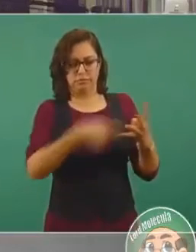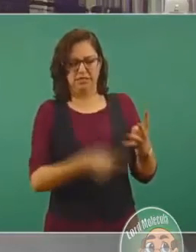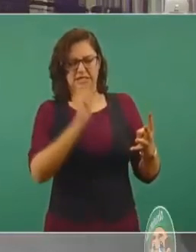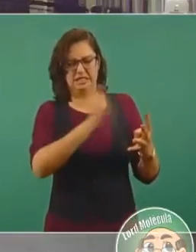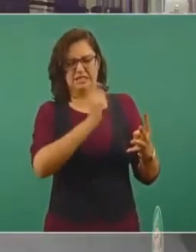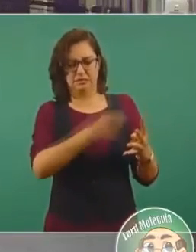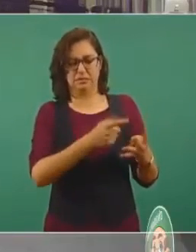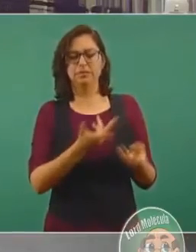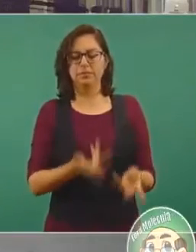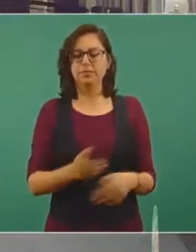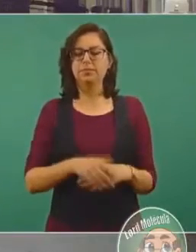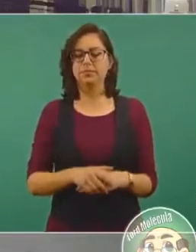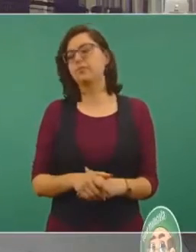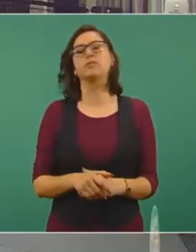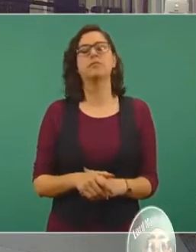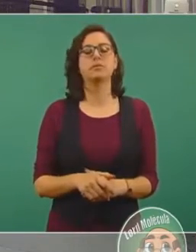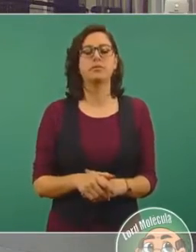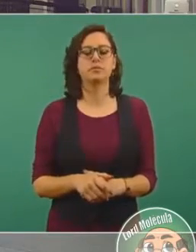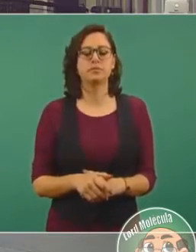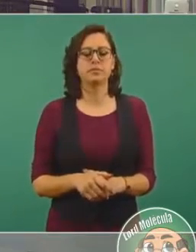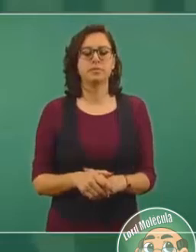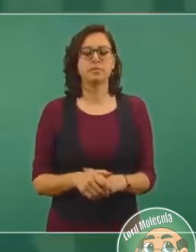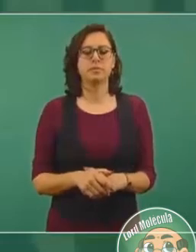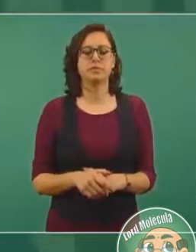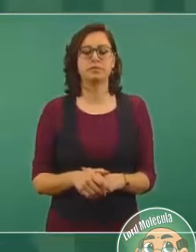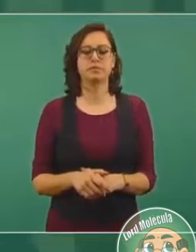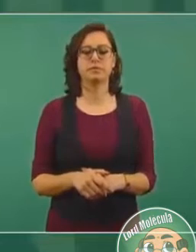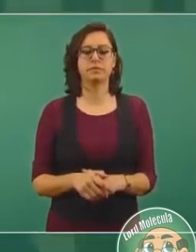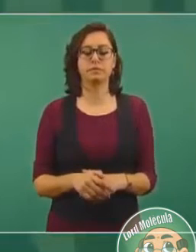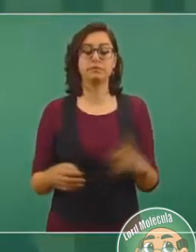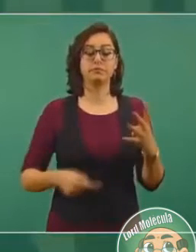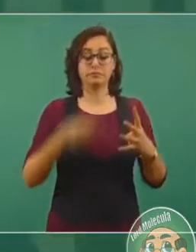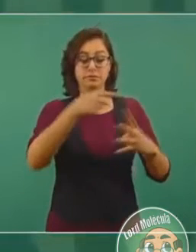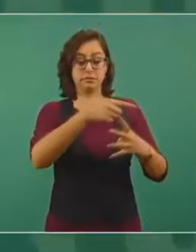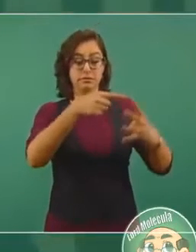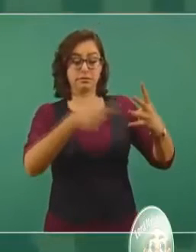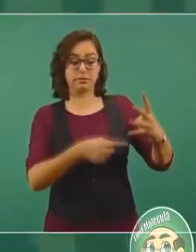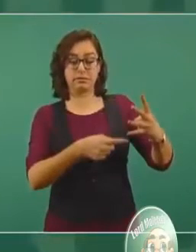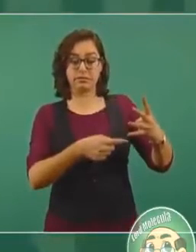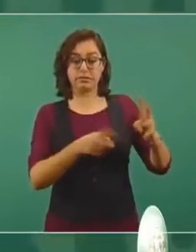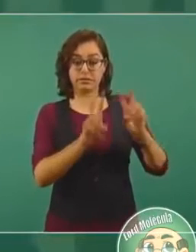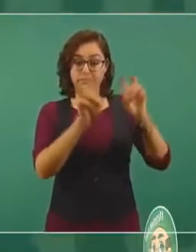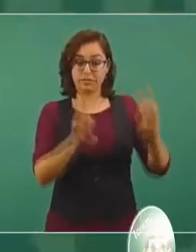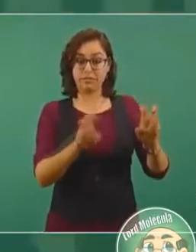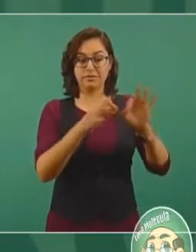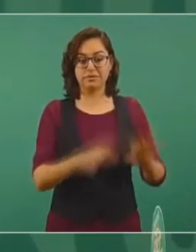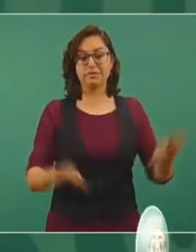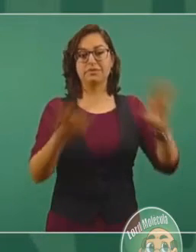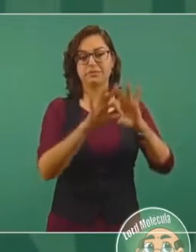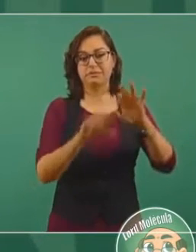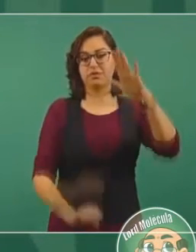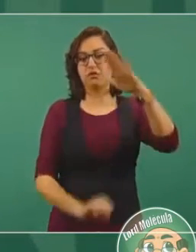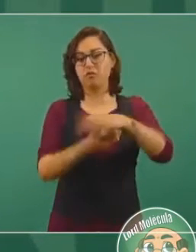cuando se crearon los derechos